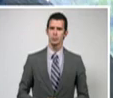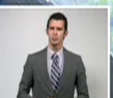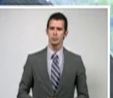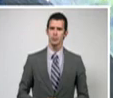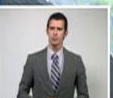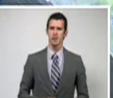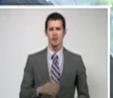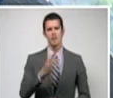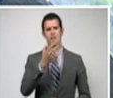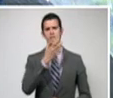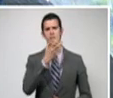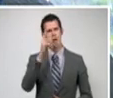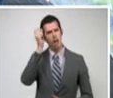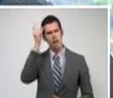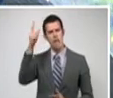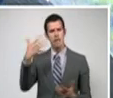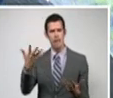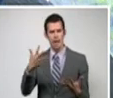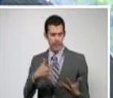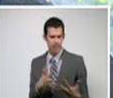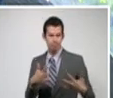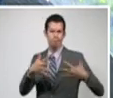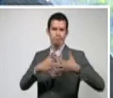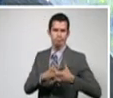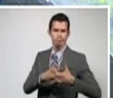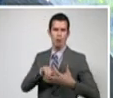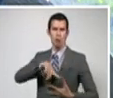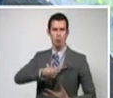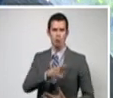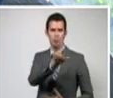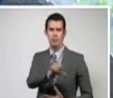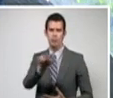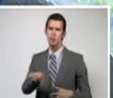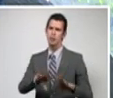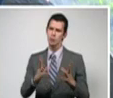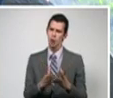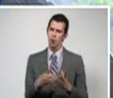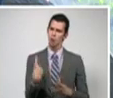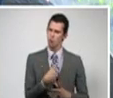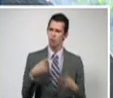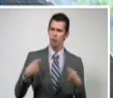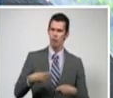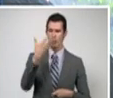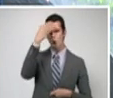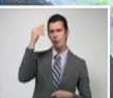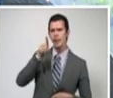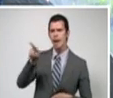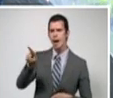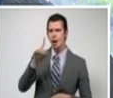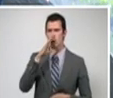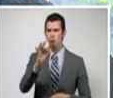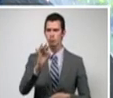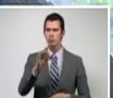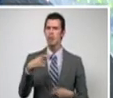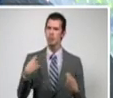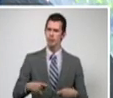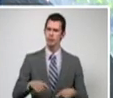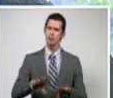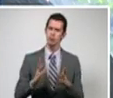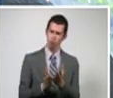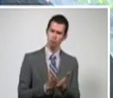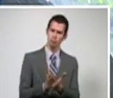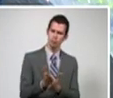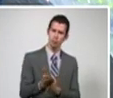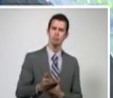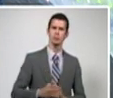más jóvenes generaciones de escritores y artistas cubanos los depositarios de esa herencia ejemplar. Nos corresponde a nosotros mantener